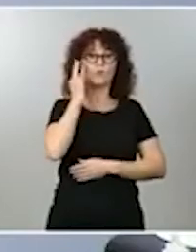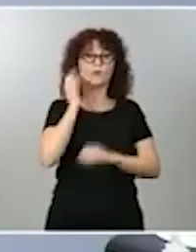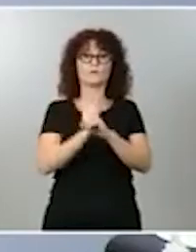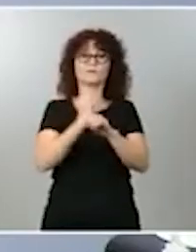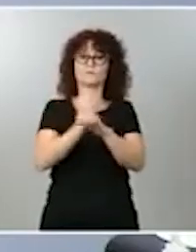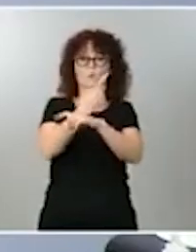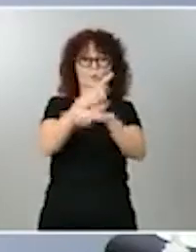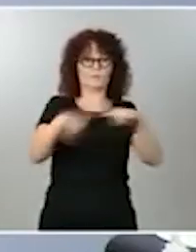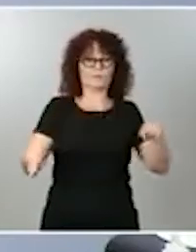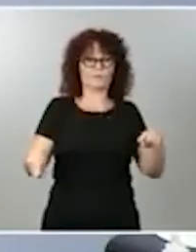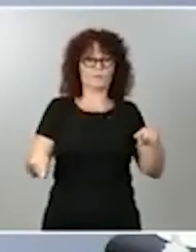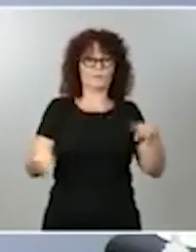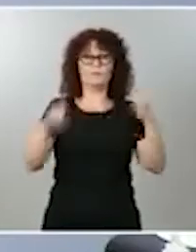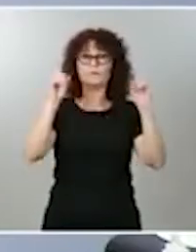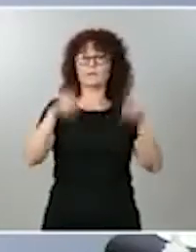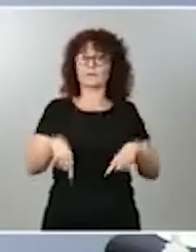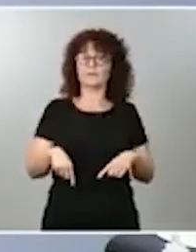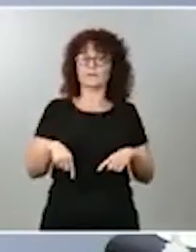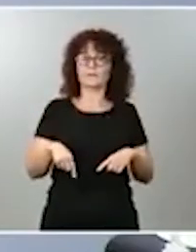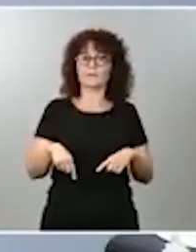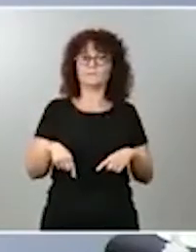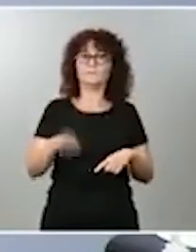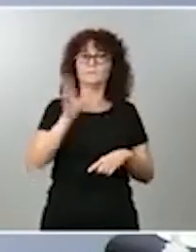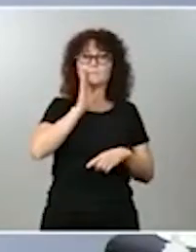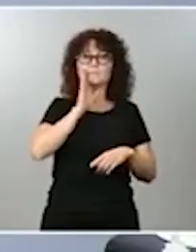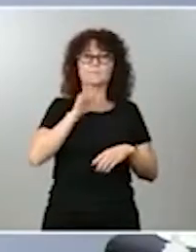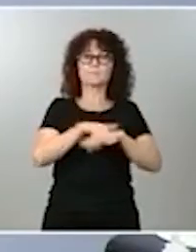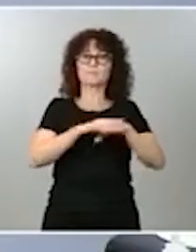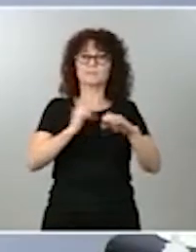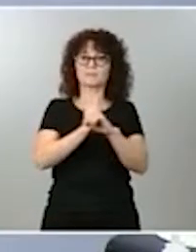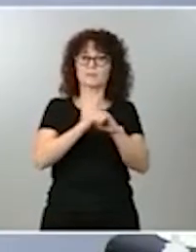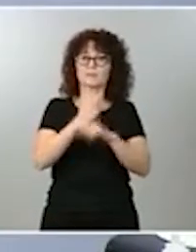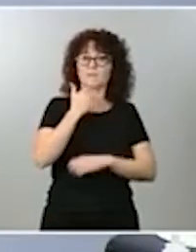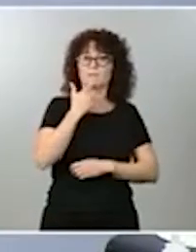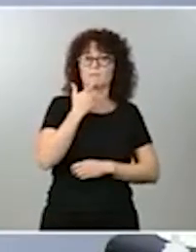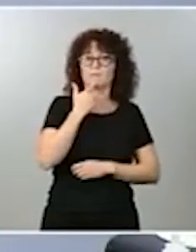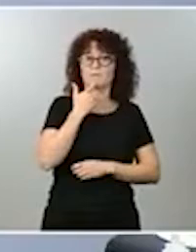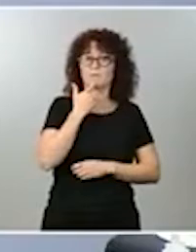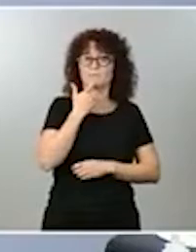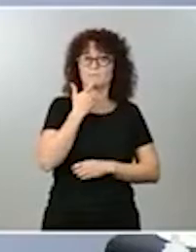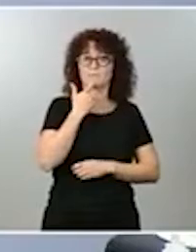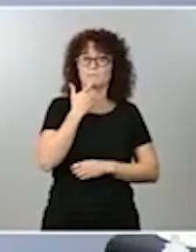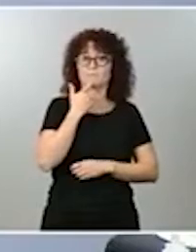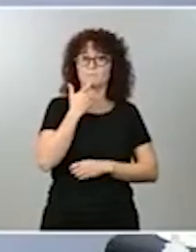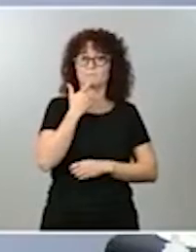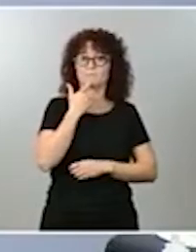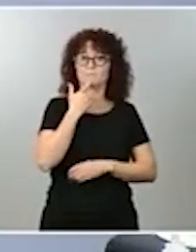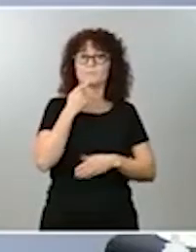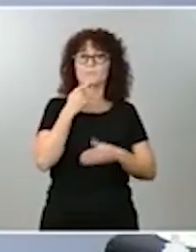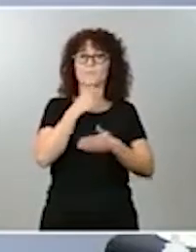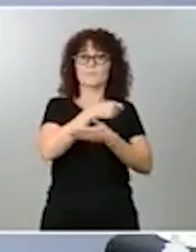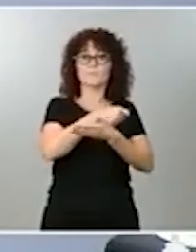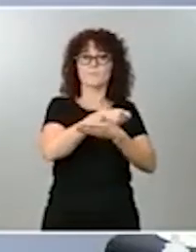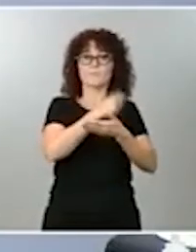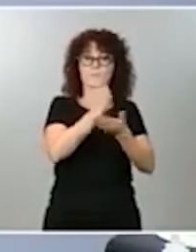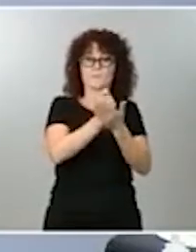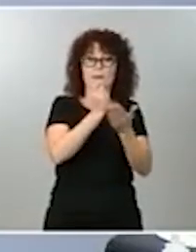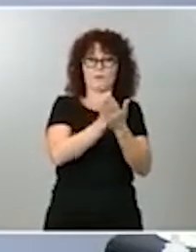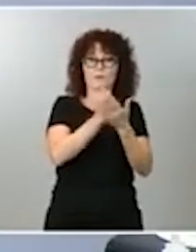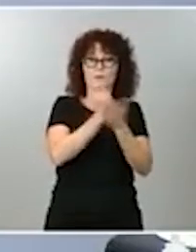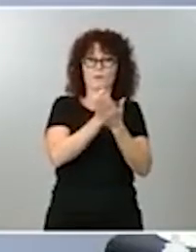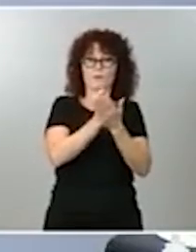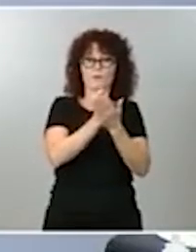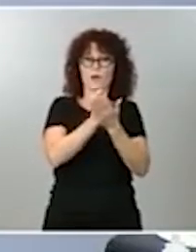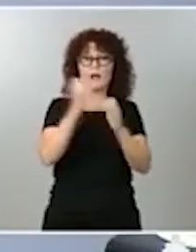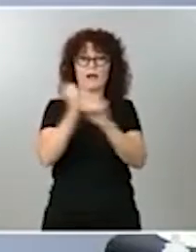la ministra de Trabajo, que es la necesaria igual retribución a trabajos de igual valor. Es decir, pasa en